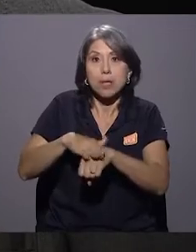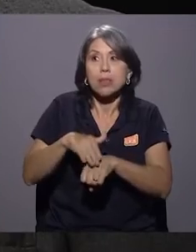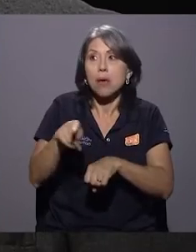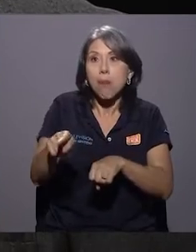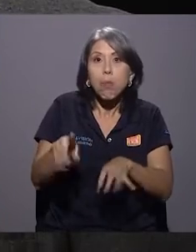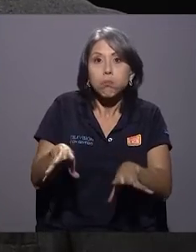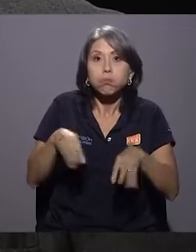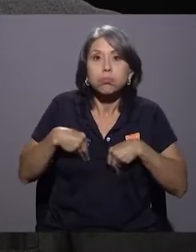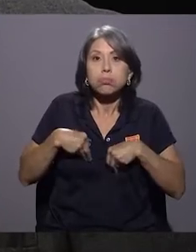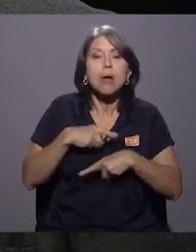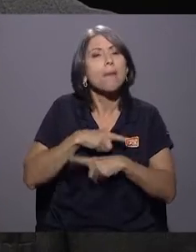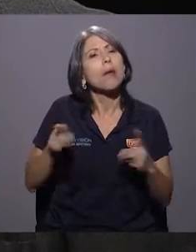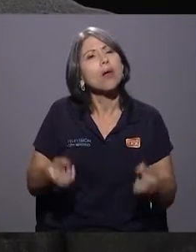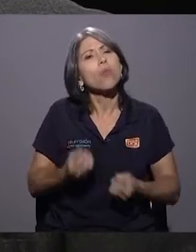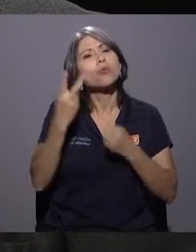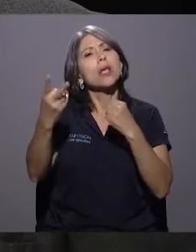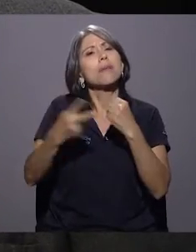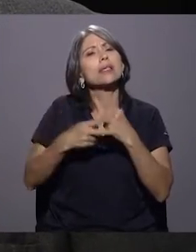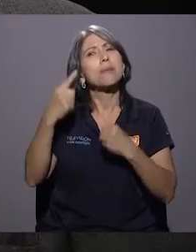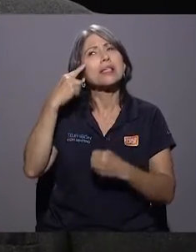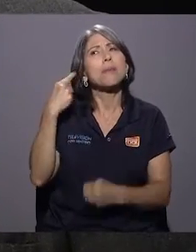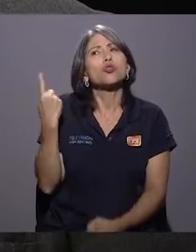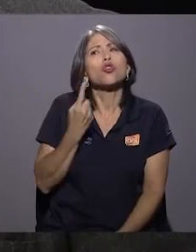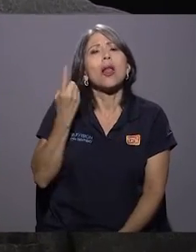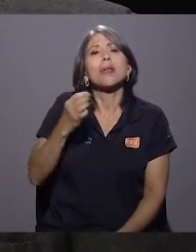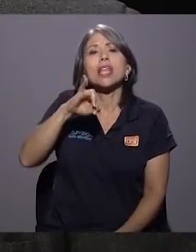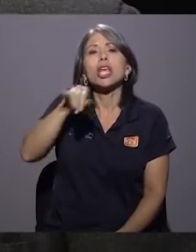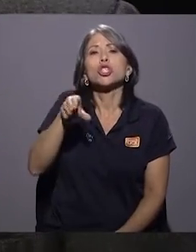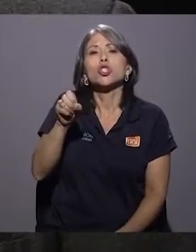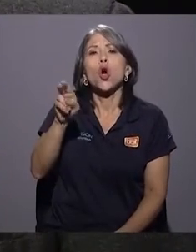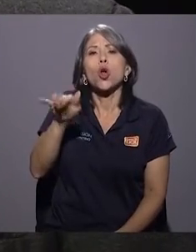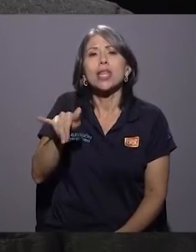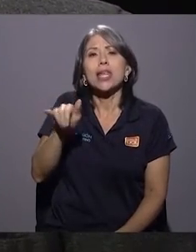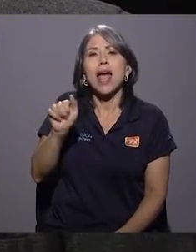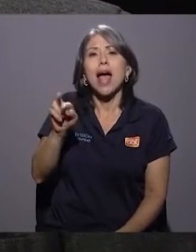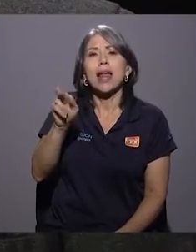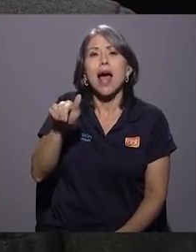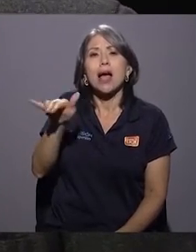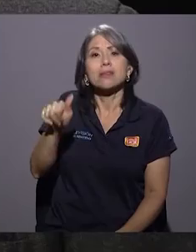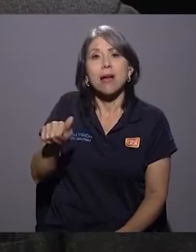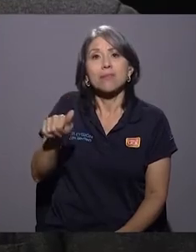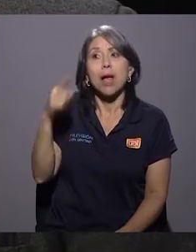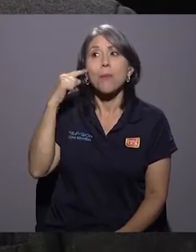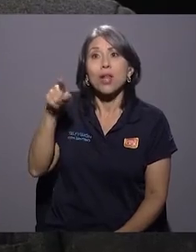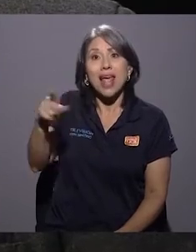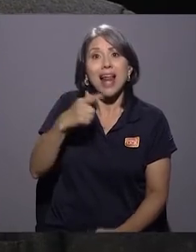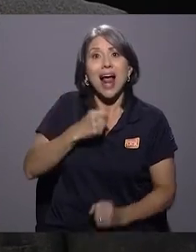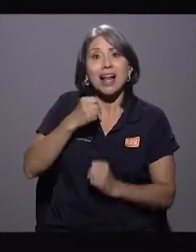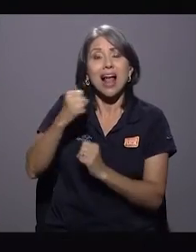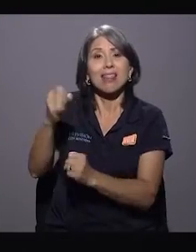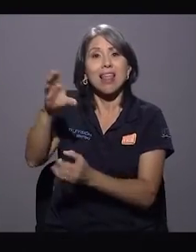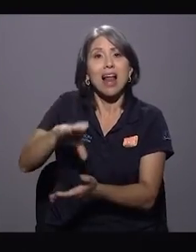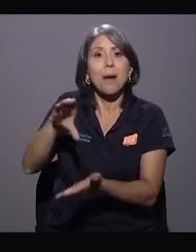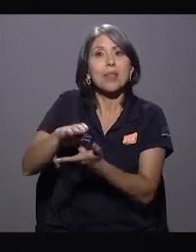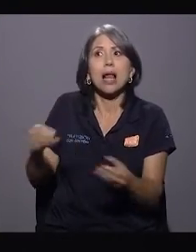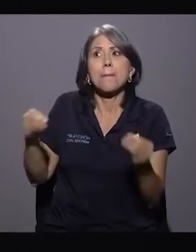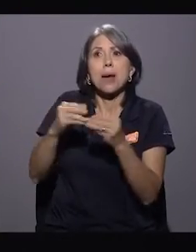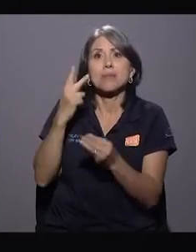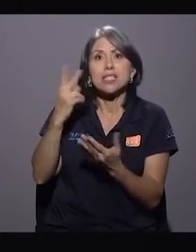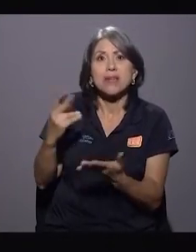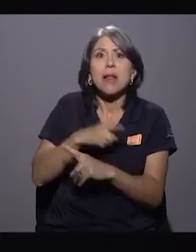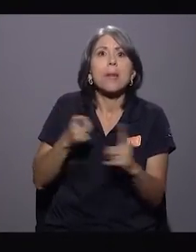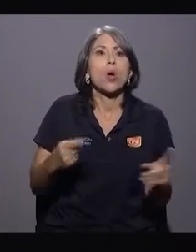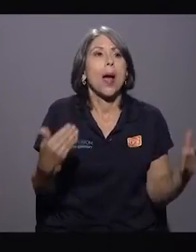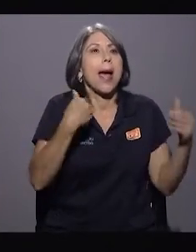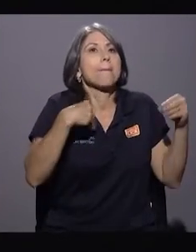esa legitimidad. Pero es que muchas veces pensamos sólo en Johnny, porque obviamente es el alcalde de la capital y es el más visible y es el que más tiene. Pero hay